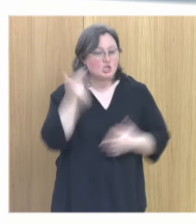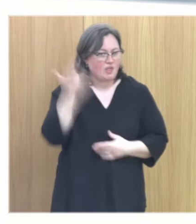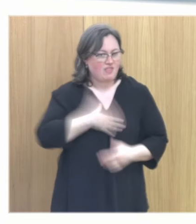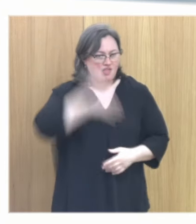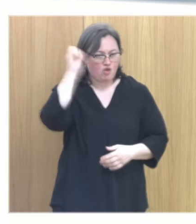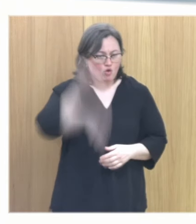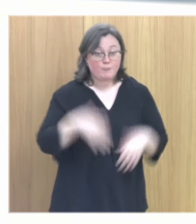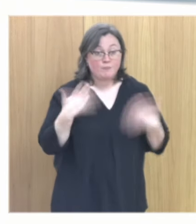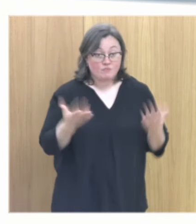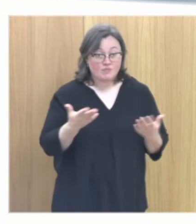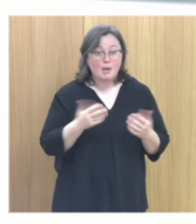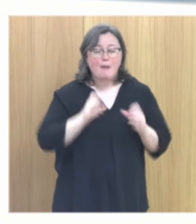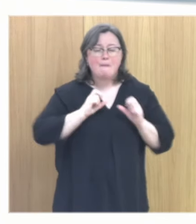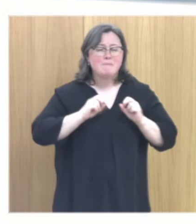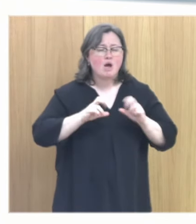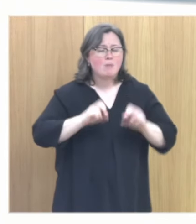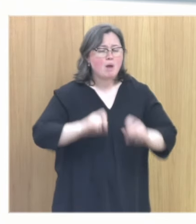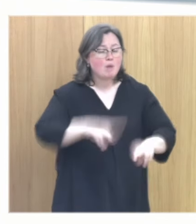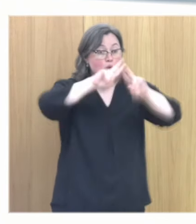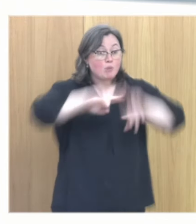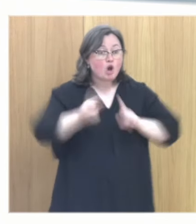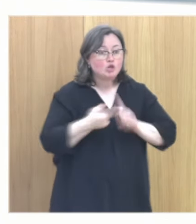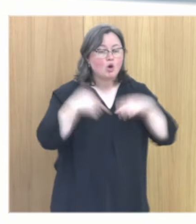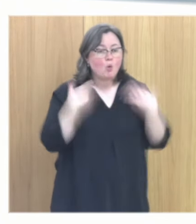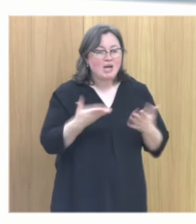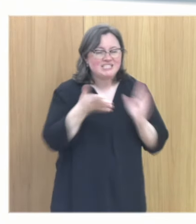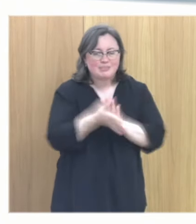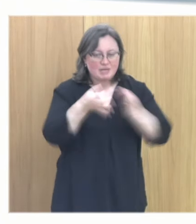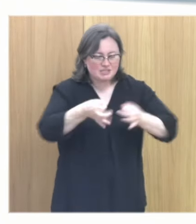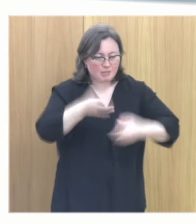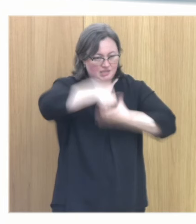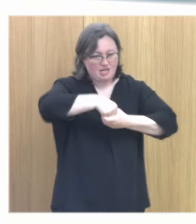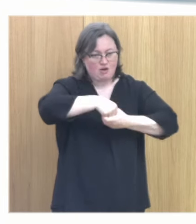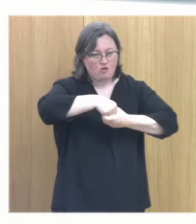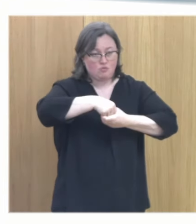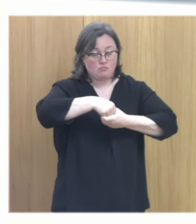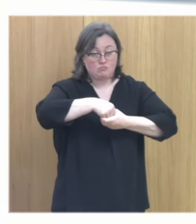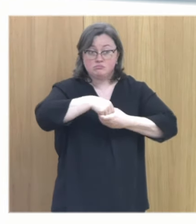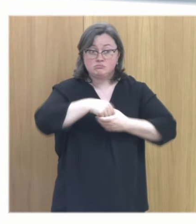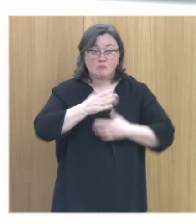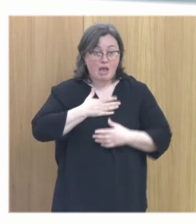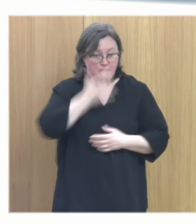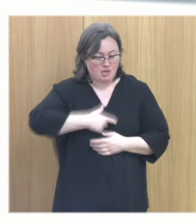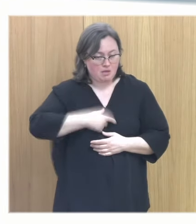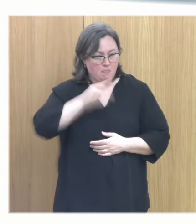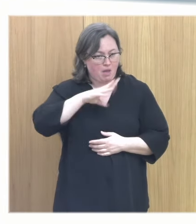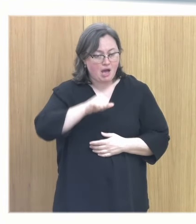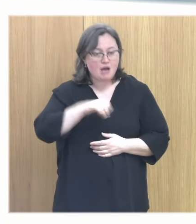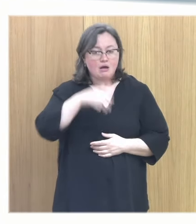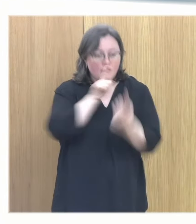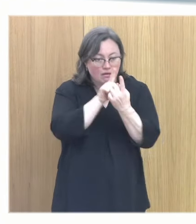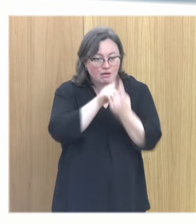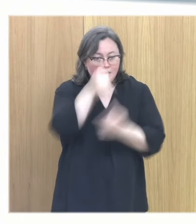entonces el peor pronóstico siempre está en la internalización a mí los niños que me